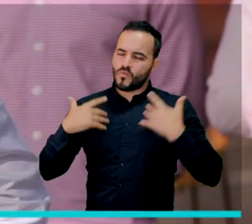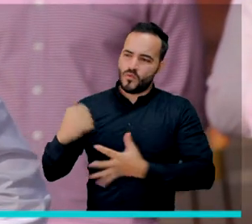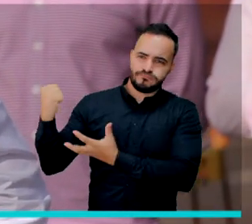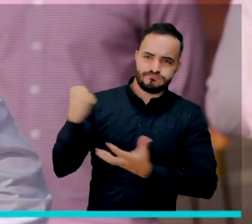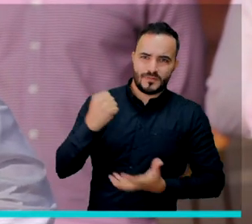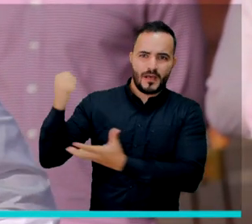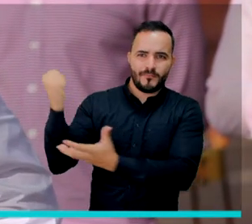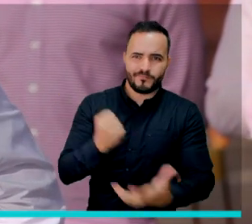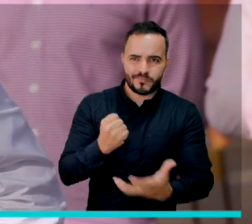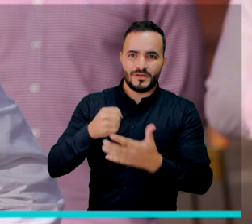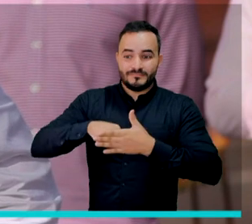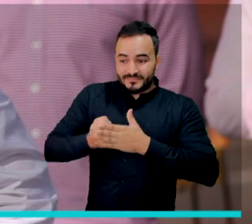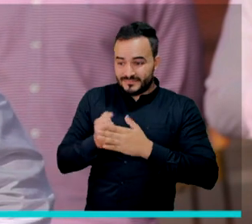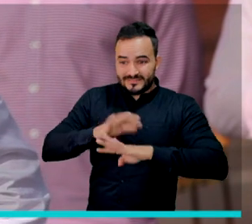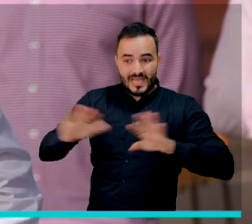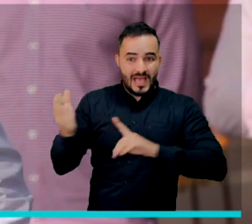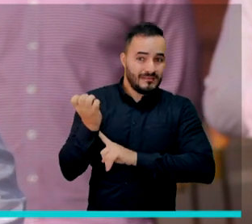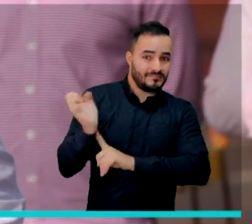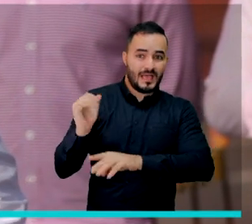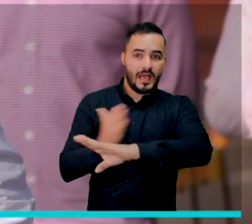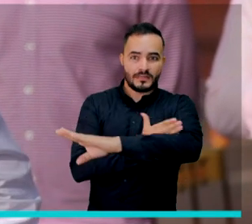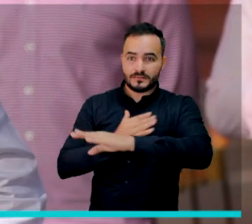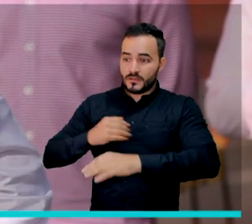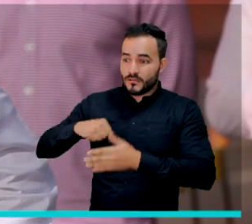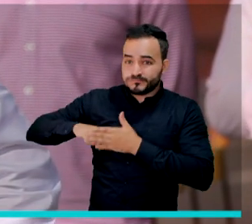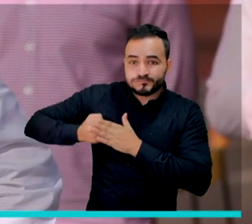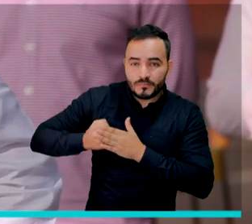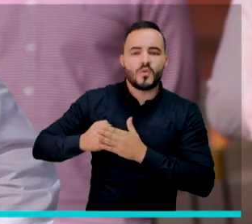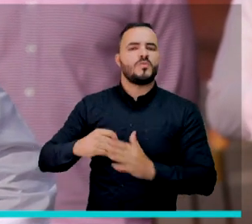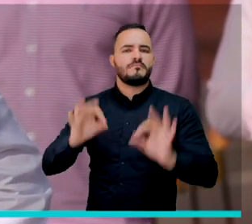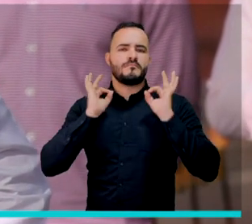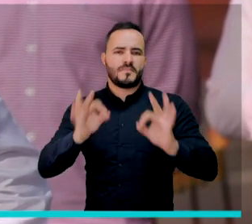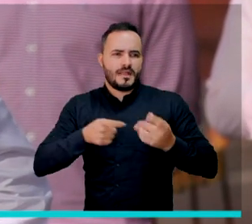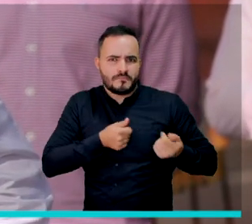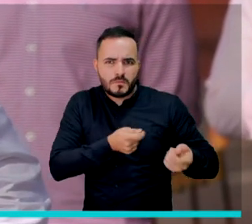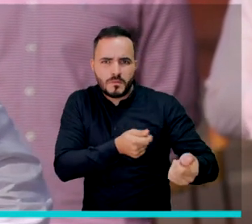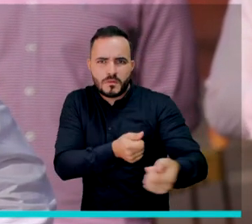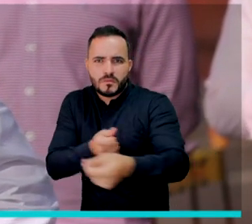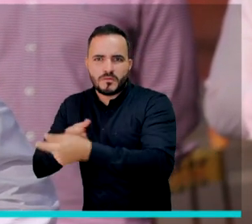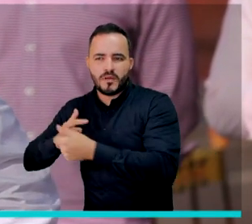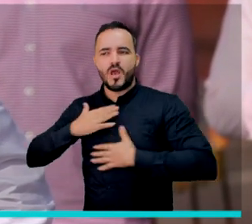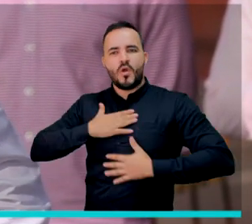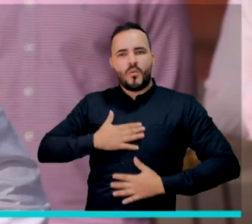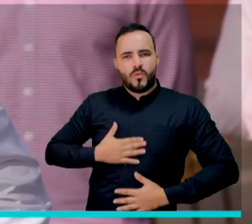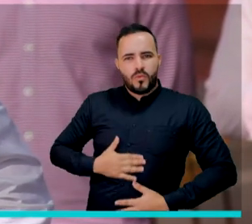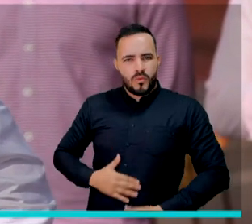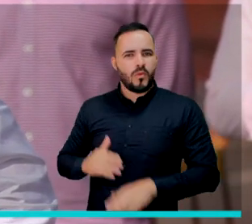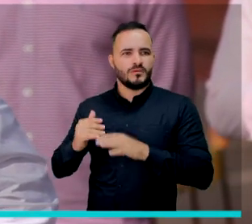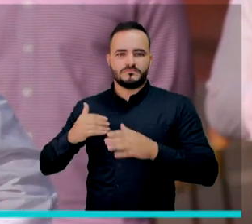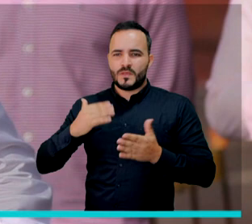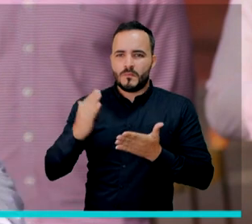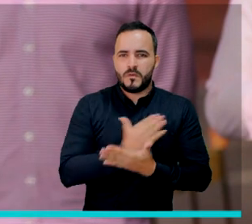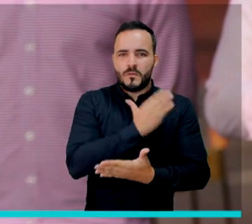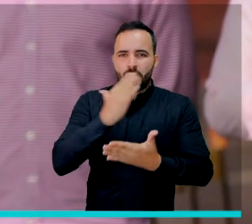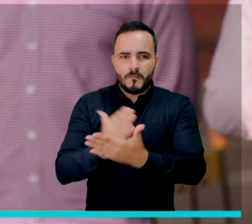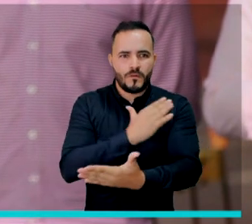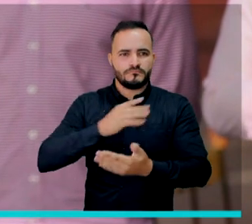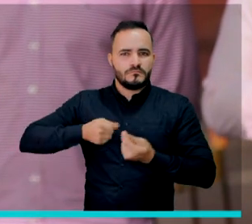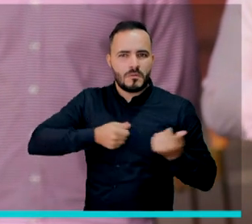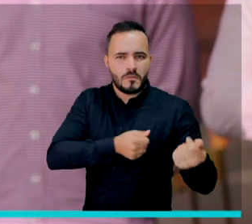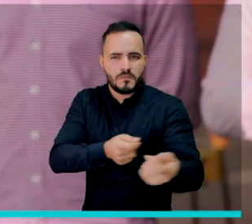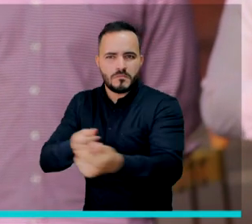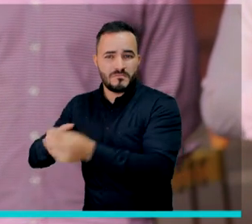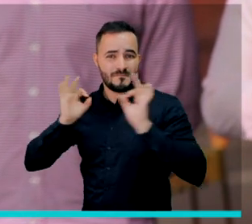son la base para establecer esa estrategia de financiación de tal manera que